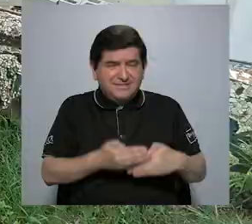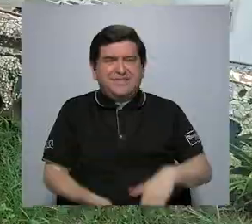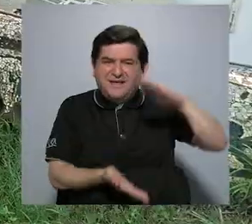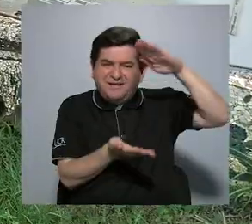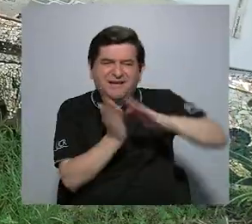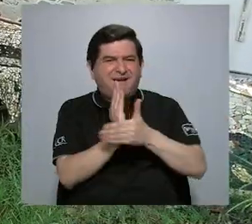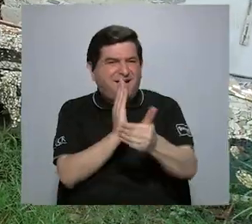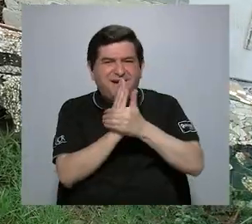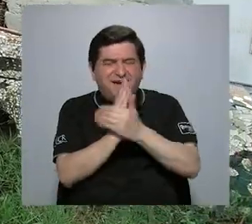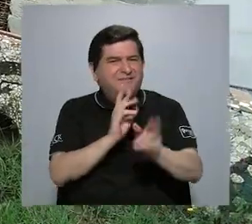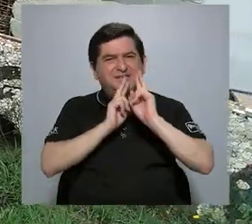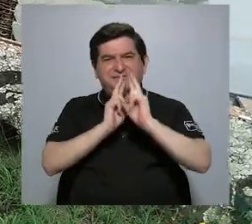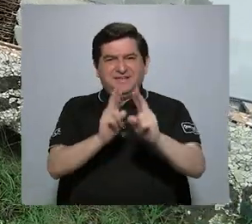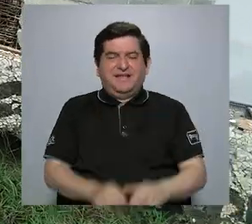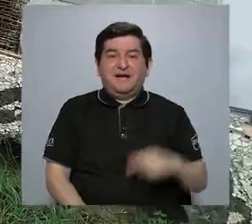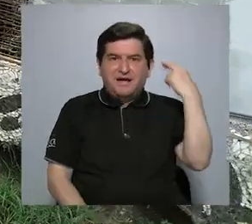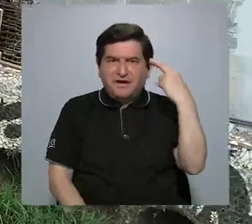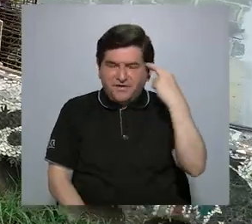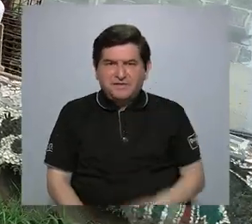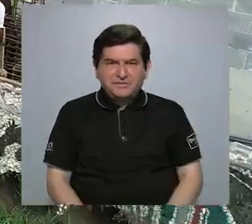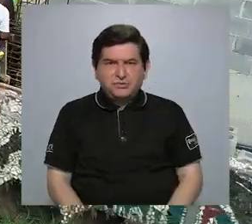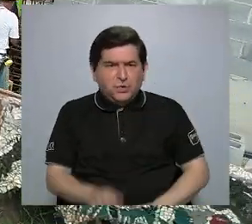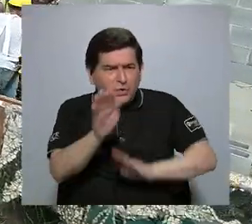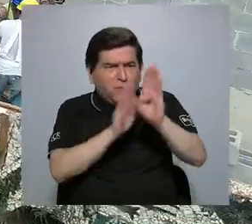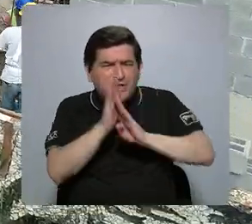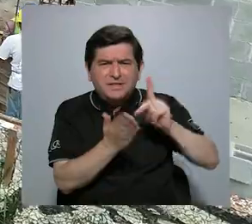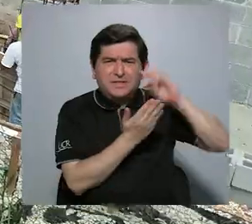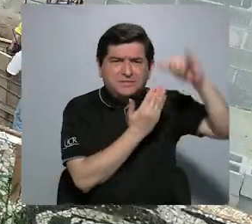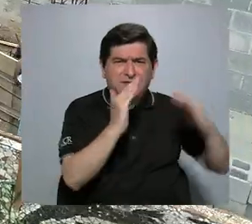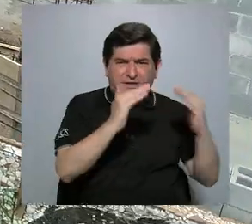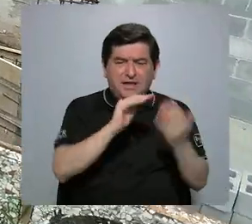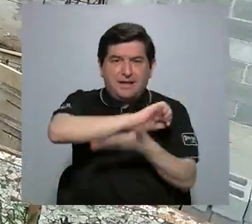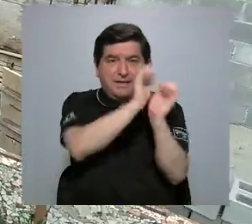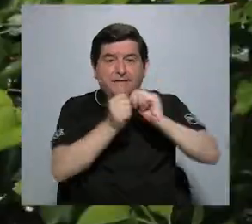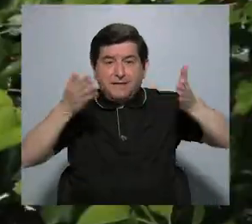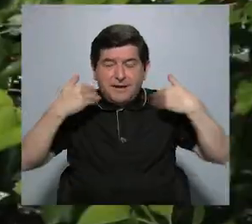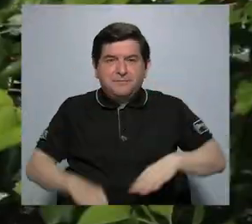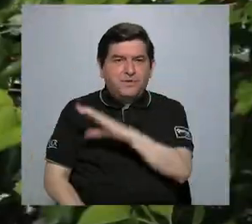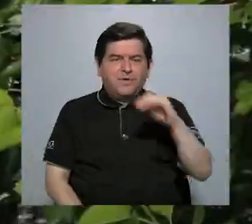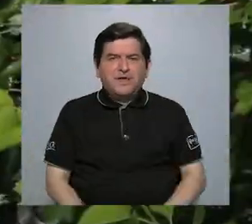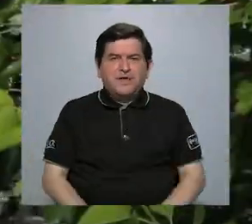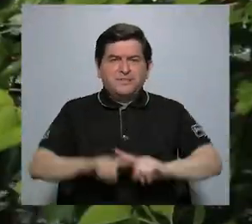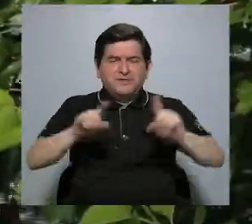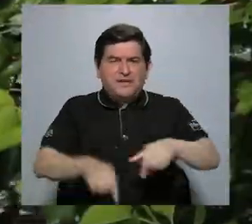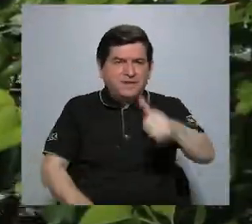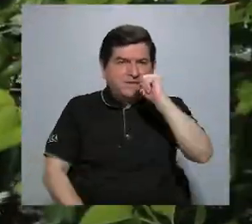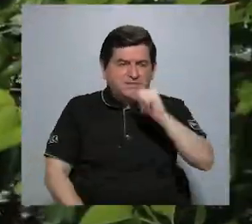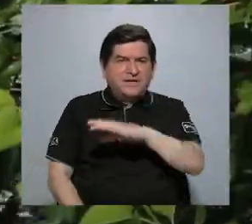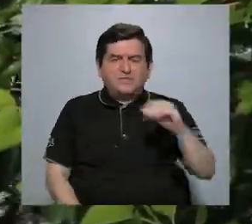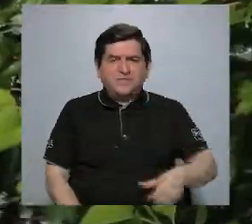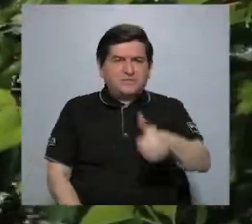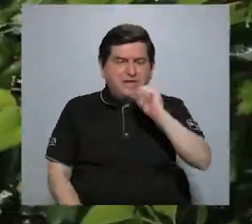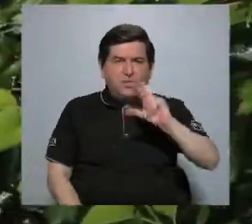disminuyó su capacidad de respuesta debido al creciente desarrollo urbano, al cambio climático y al desfogue de aguas pluviales y